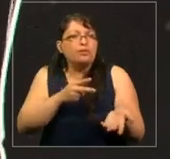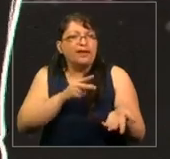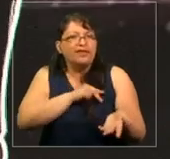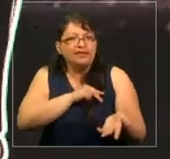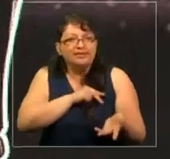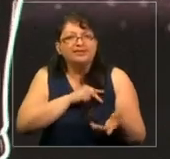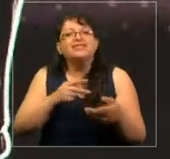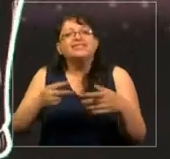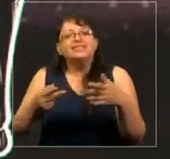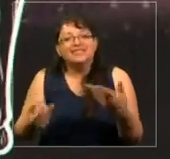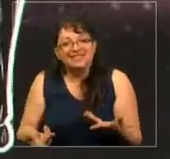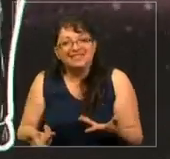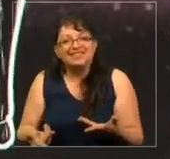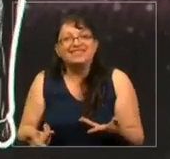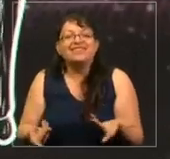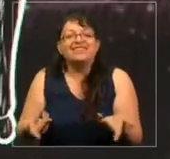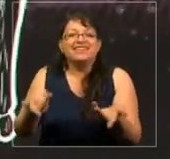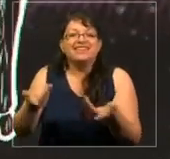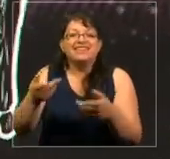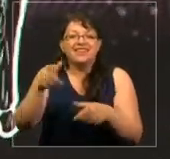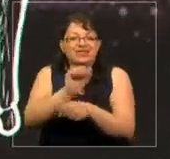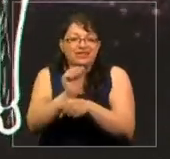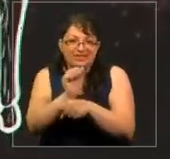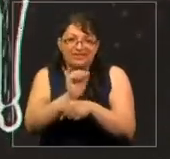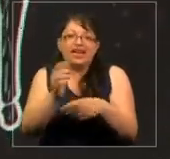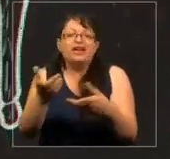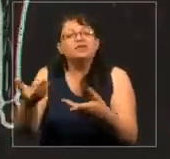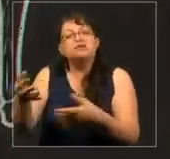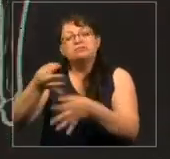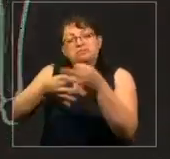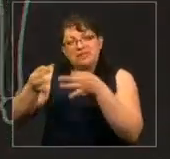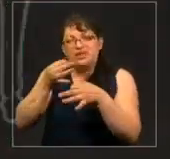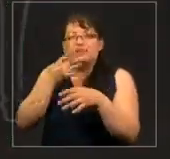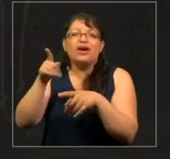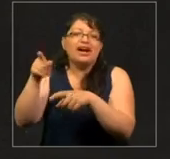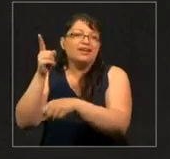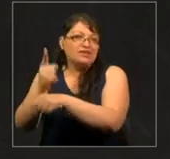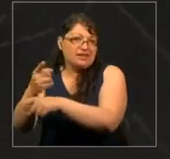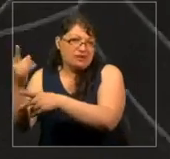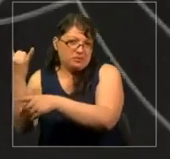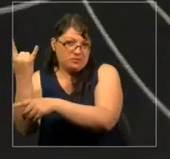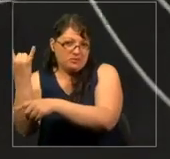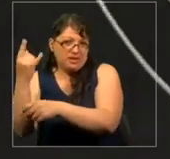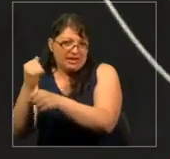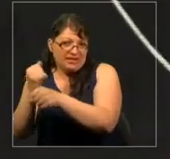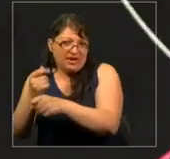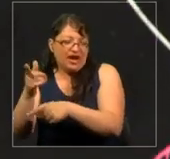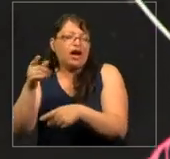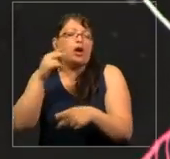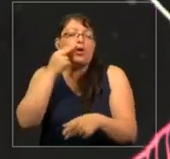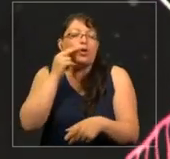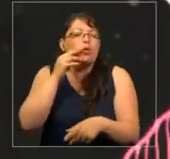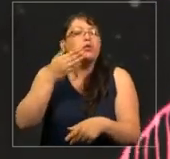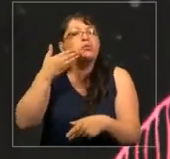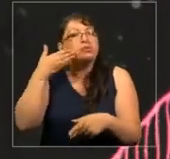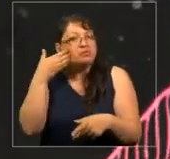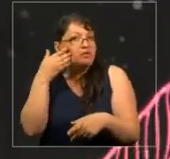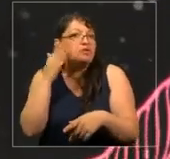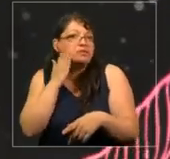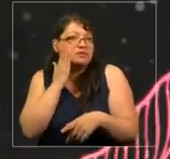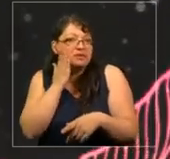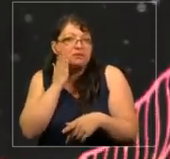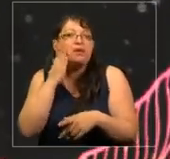conductor me habló, era enviado por la universidad, y era un hombre blanco, agradable,